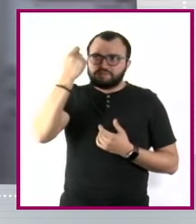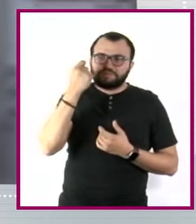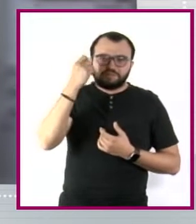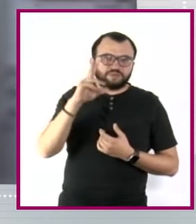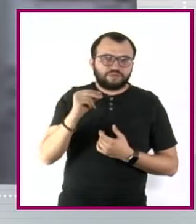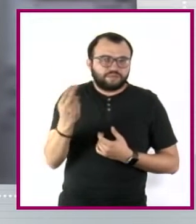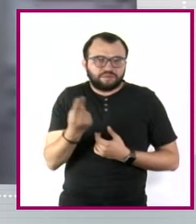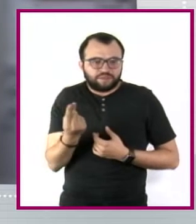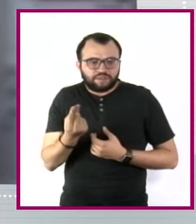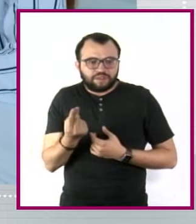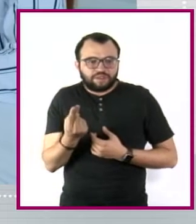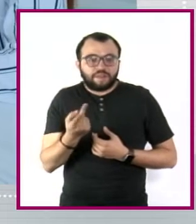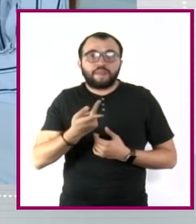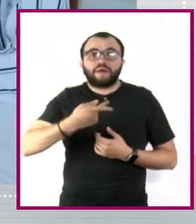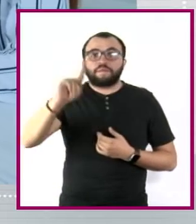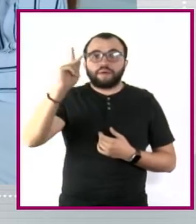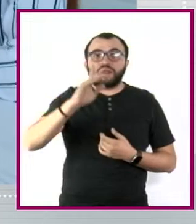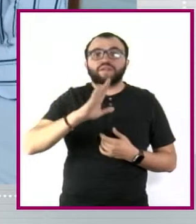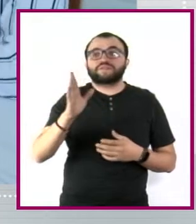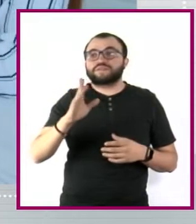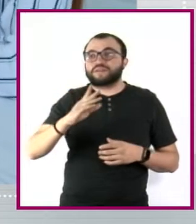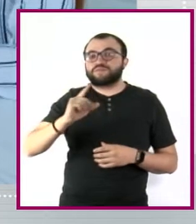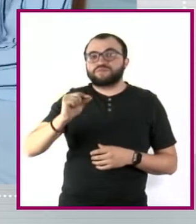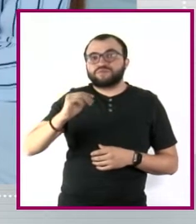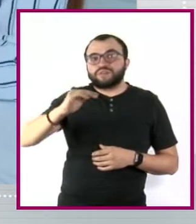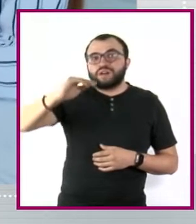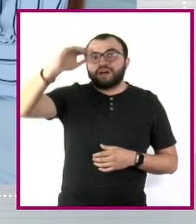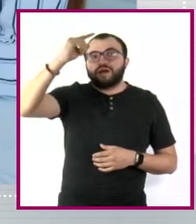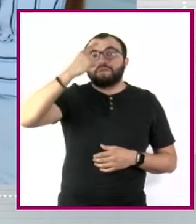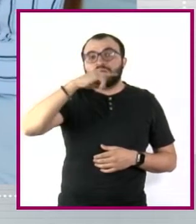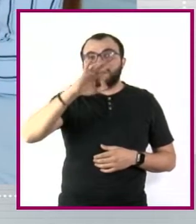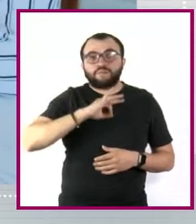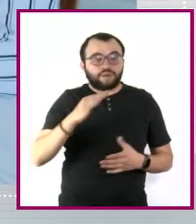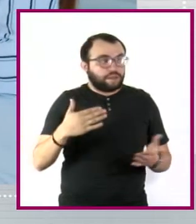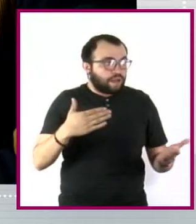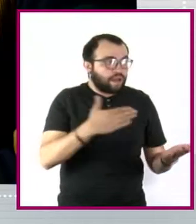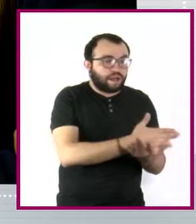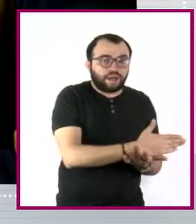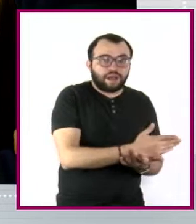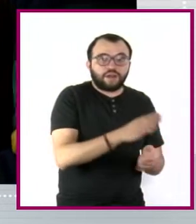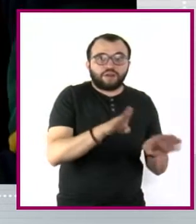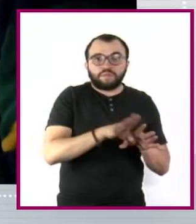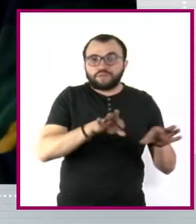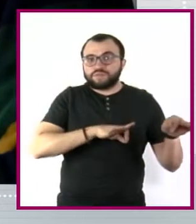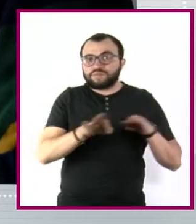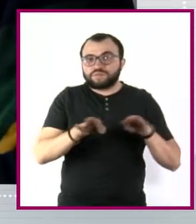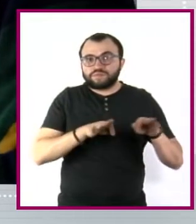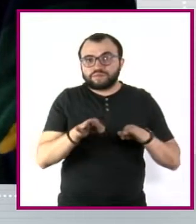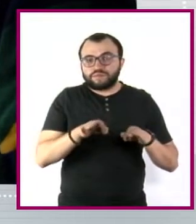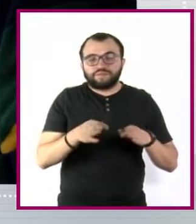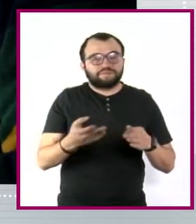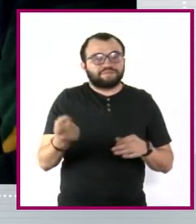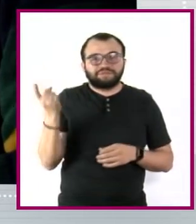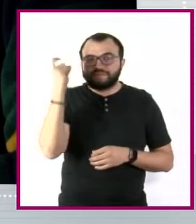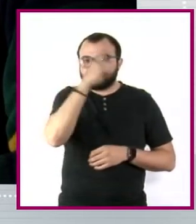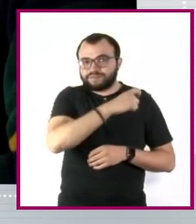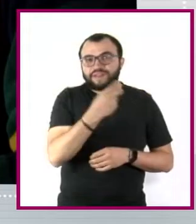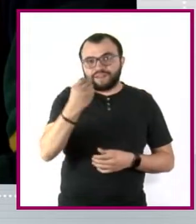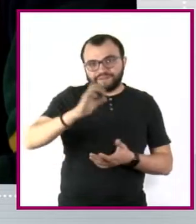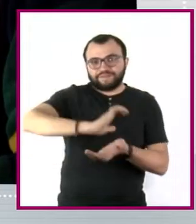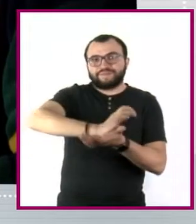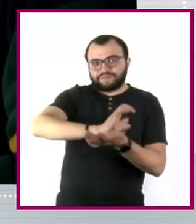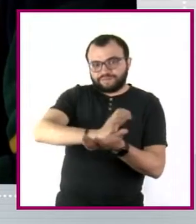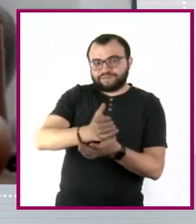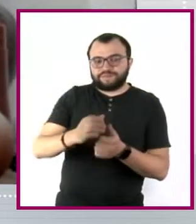pero ya son muy grandes para acceder por primera vez a un trabajo en alguna nueva institución.